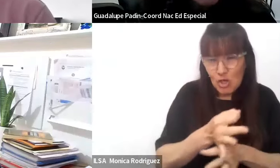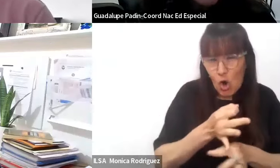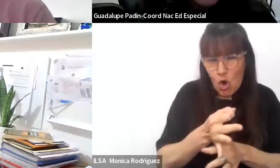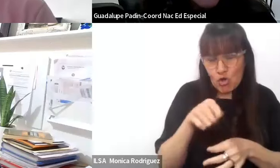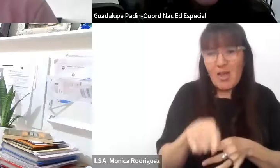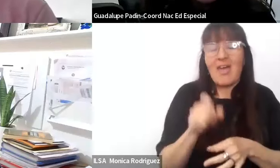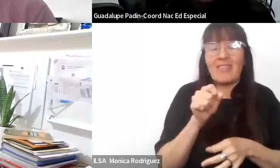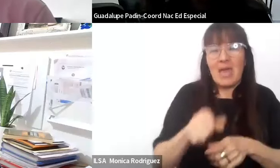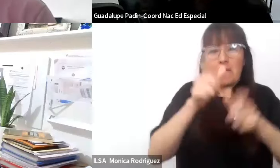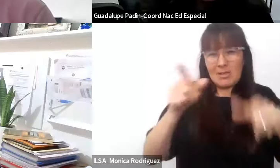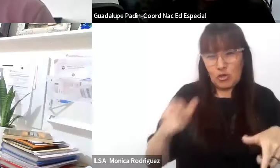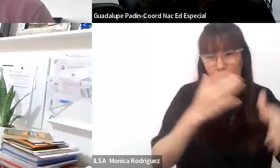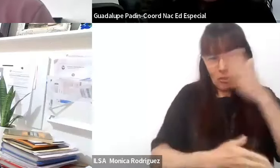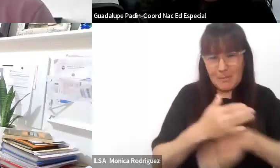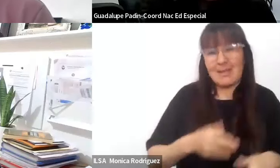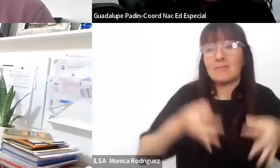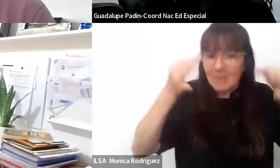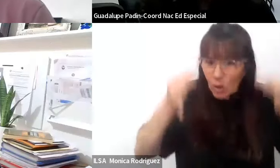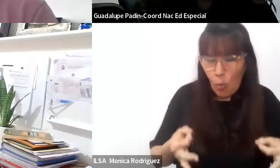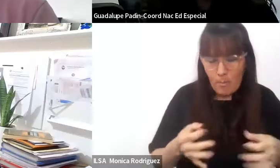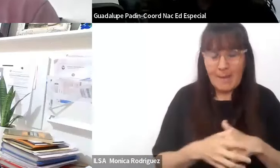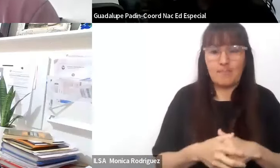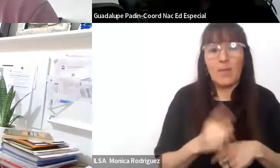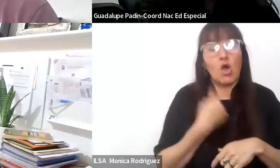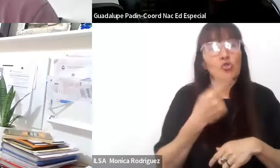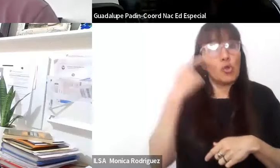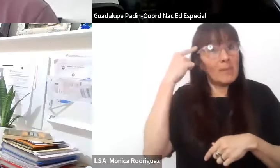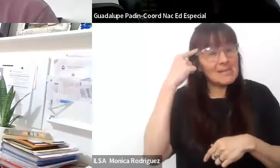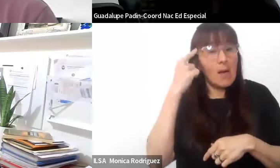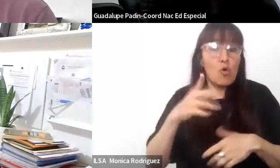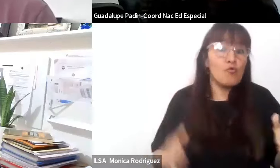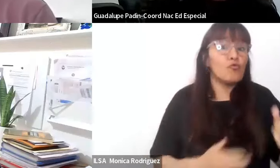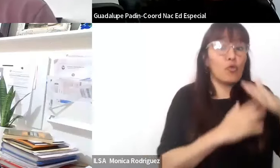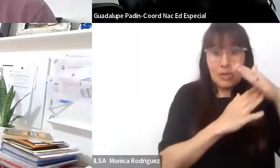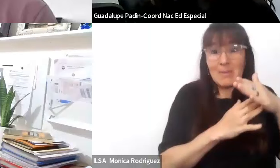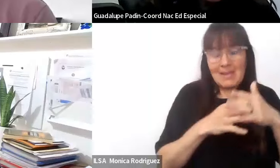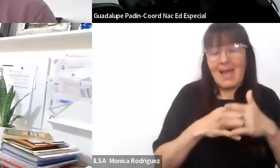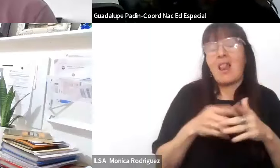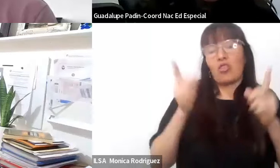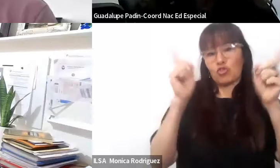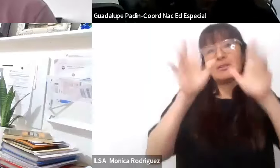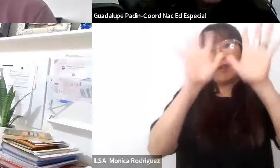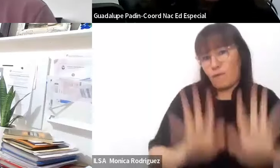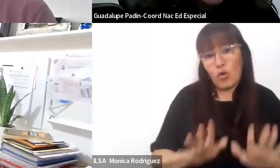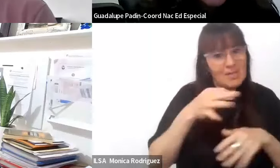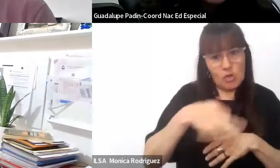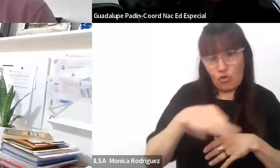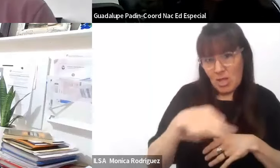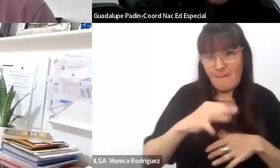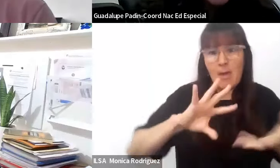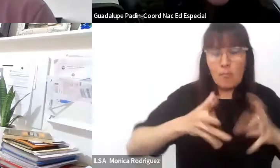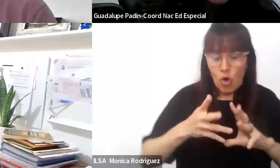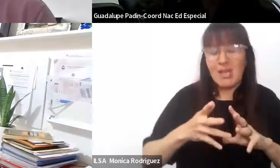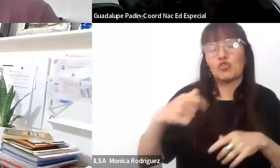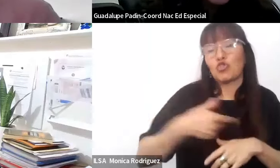en el sistema educativo. Y entendemos que para esto es fundamental formar a los docentes en términos del modelo social de la